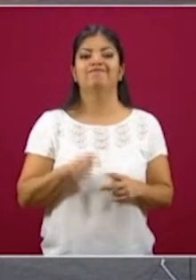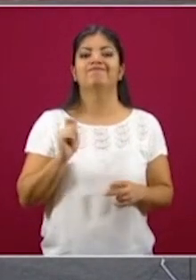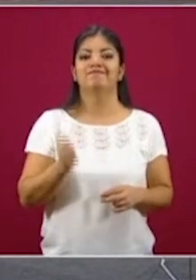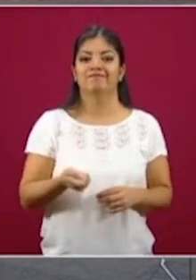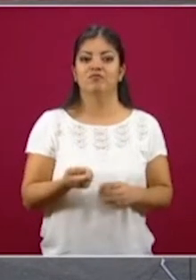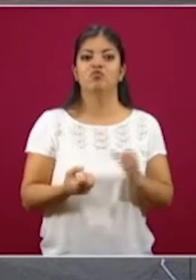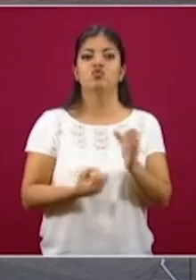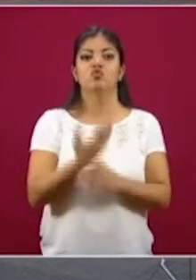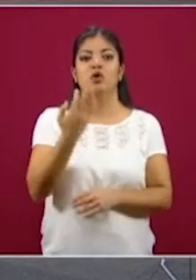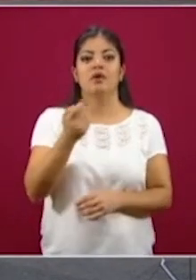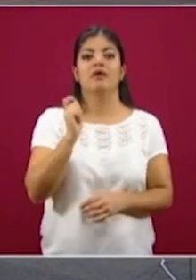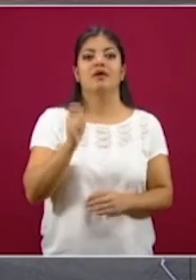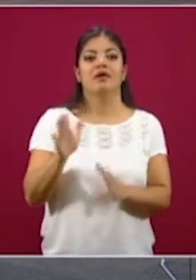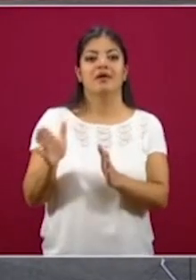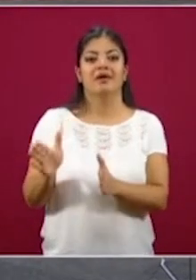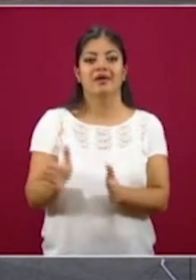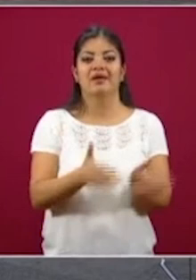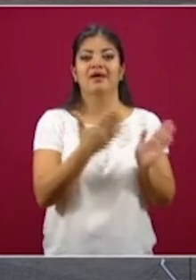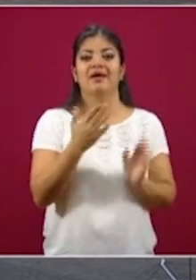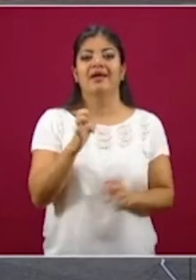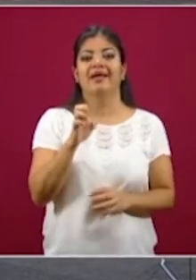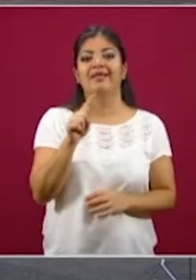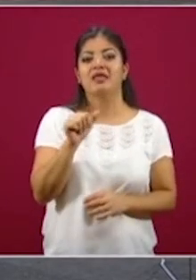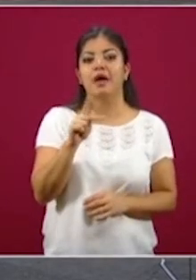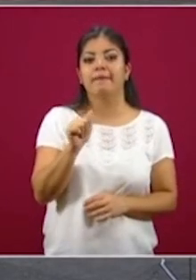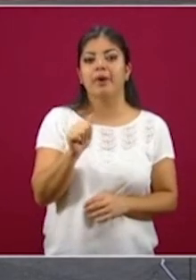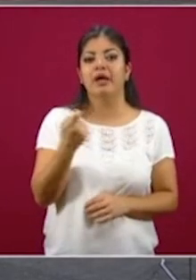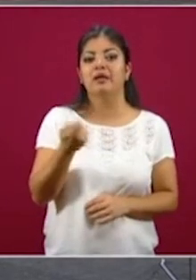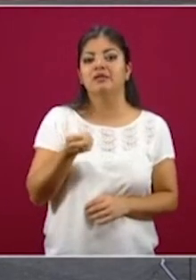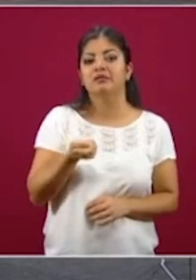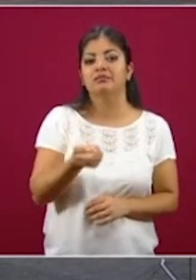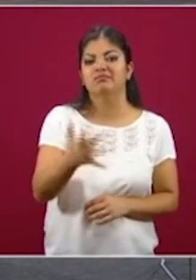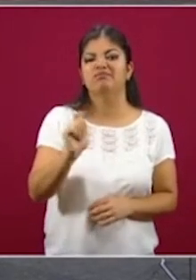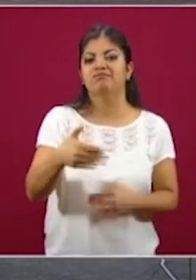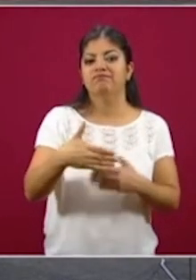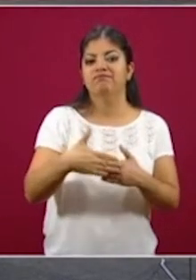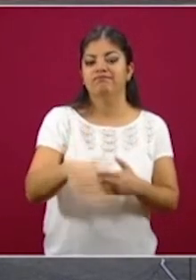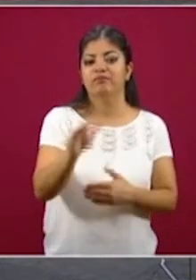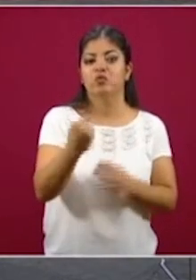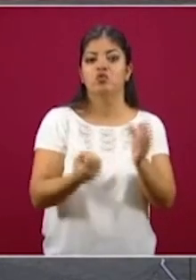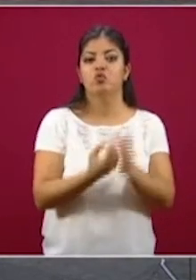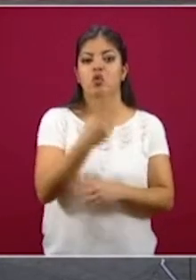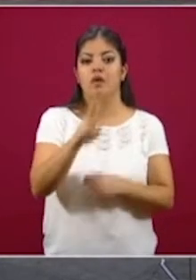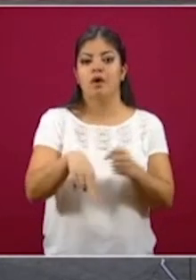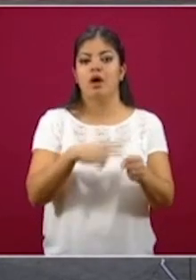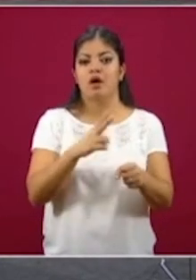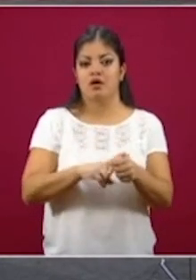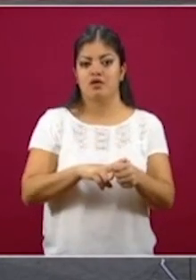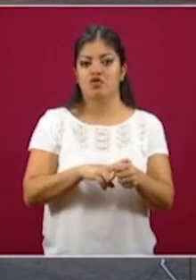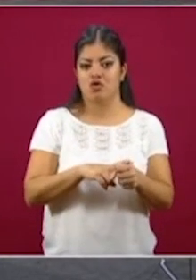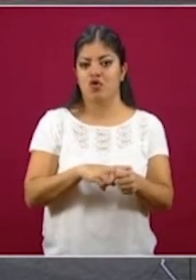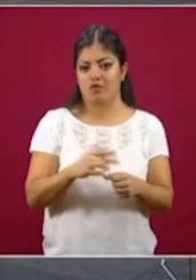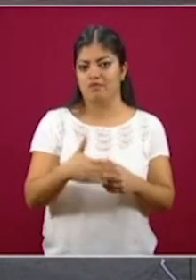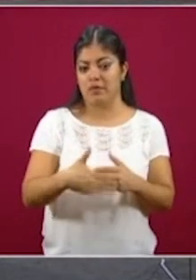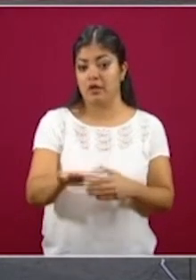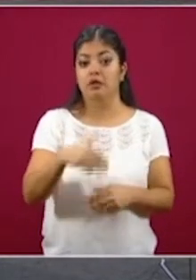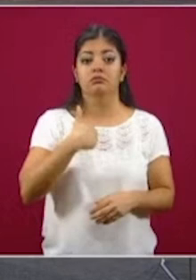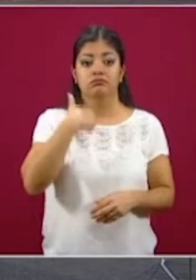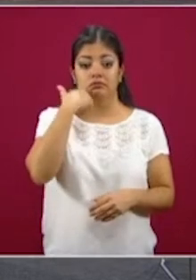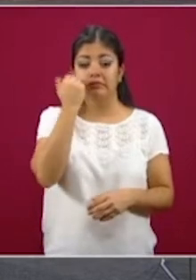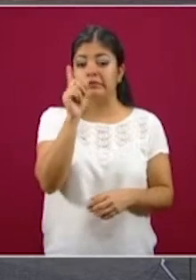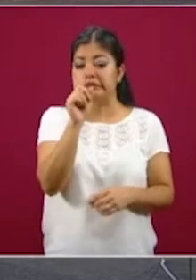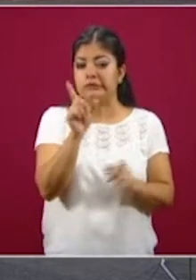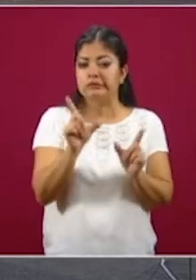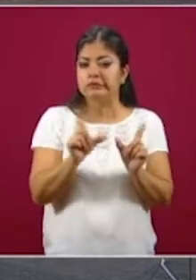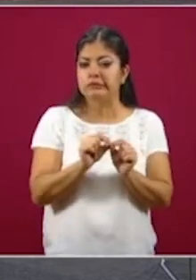nueva etapa que hemos llamado la nueva normalidad, pero queremos simplemente recalcar